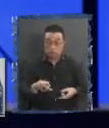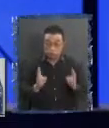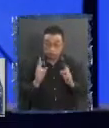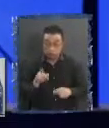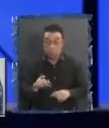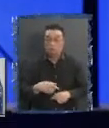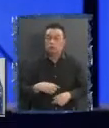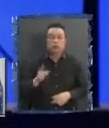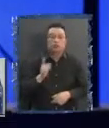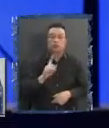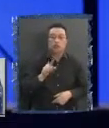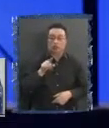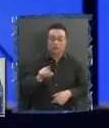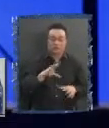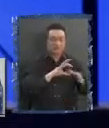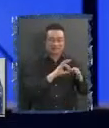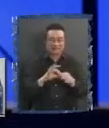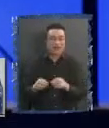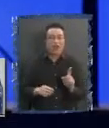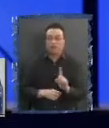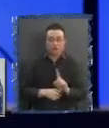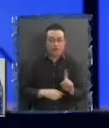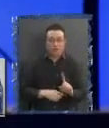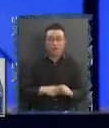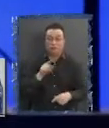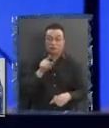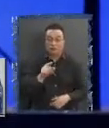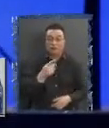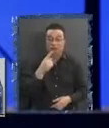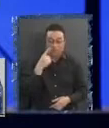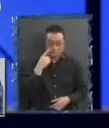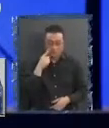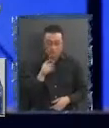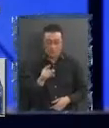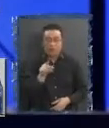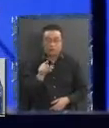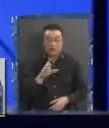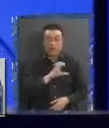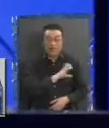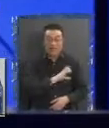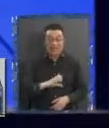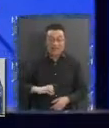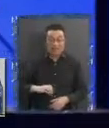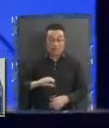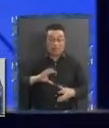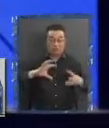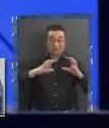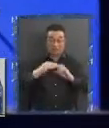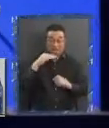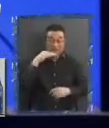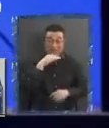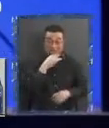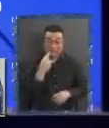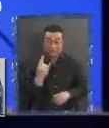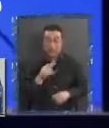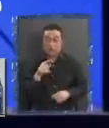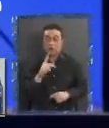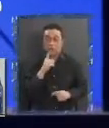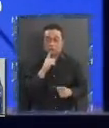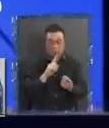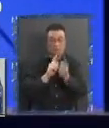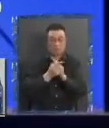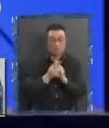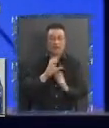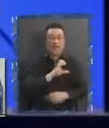de esa manera. Fíjate que un Estado de excepción que tenemos es contradictorio a un Estado